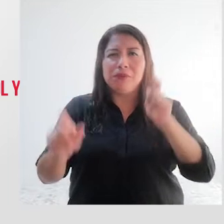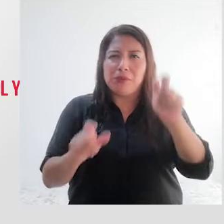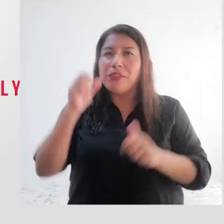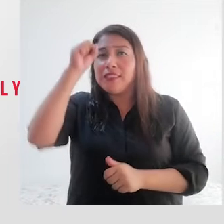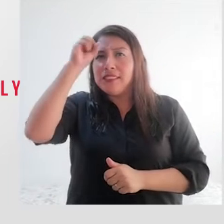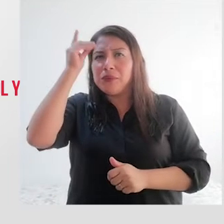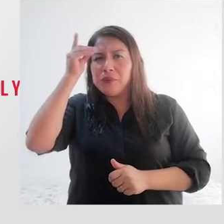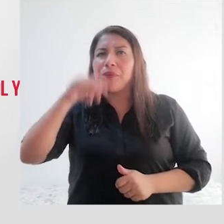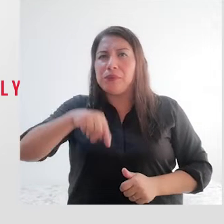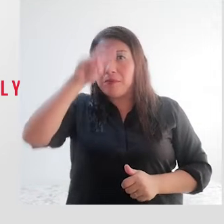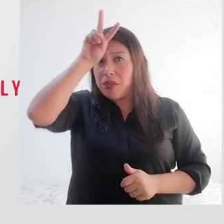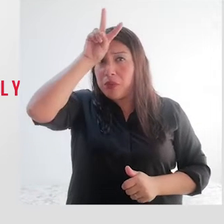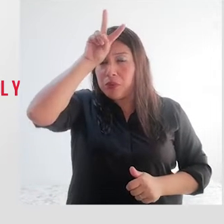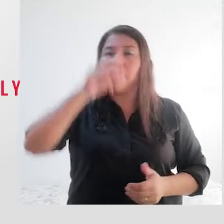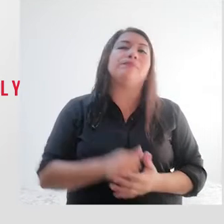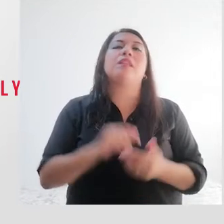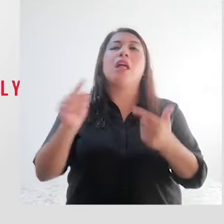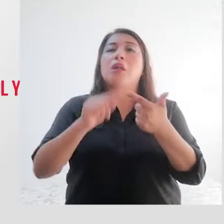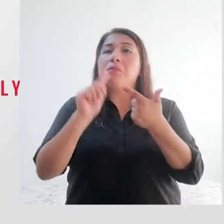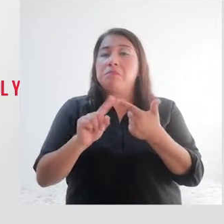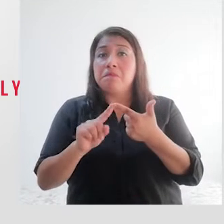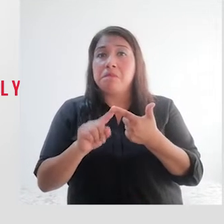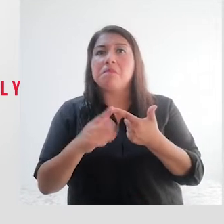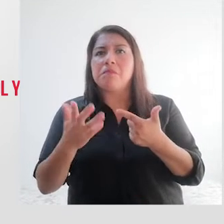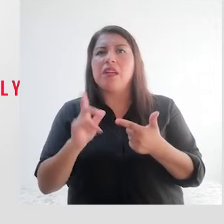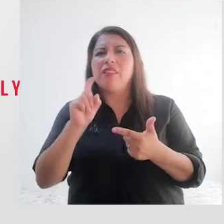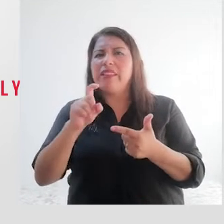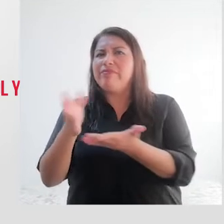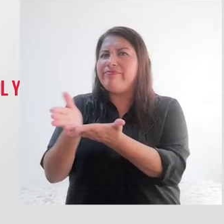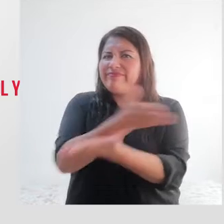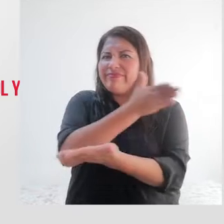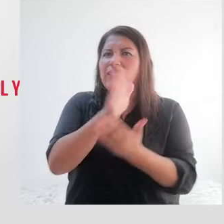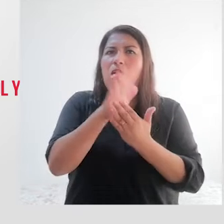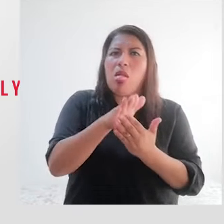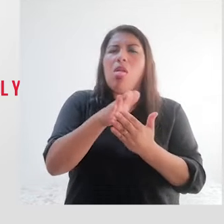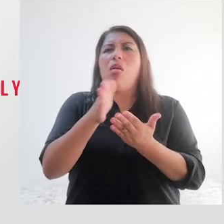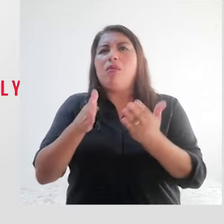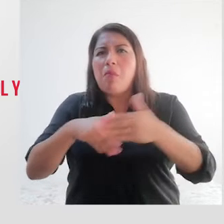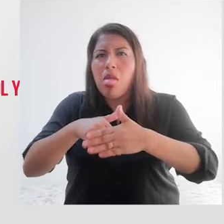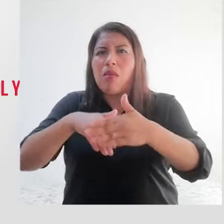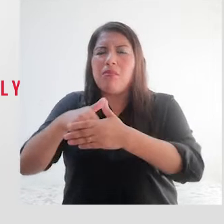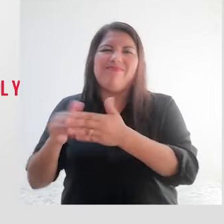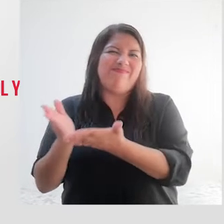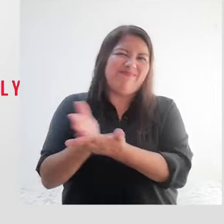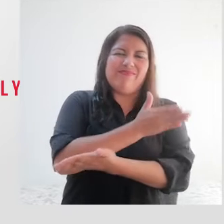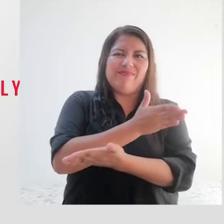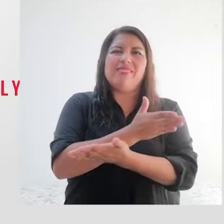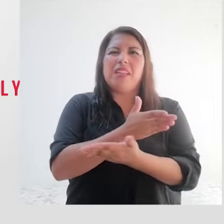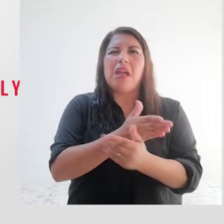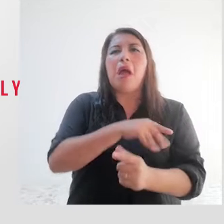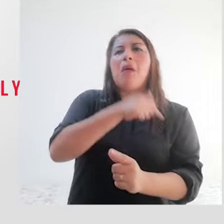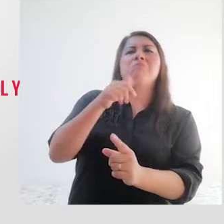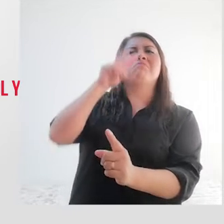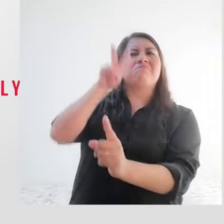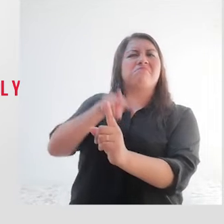con síndrome de Down a nivel nacional. El segundo, derribar barreras que existen en cuanto a la mirada que se